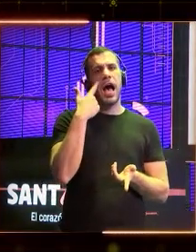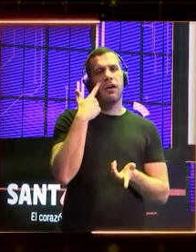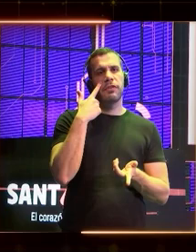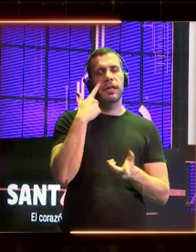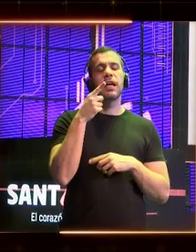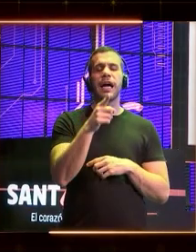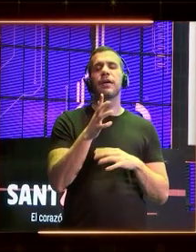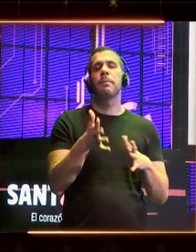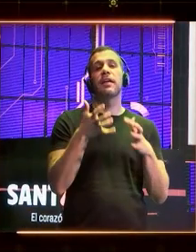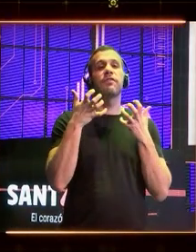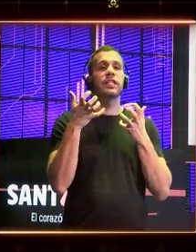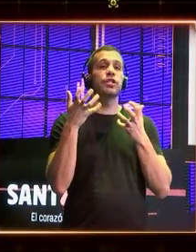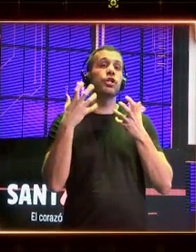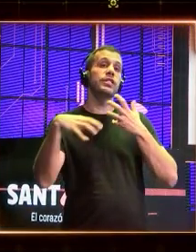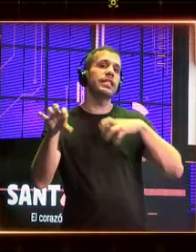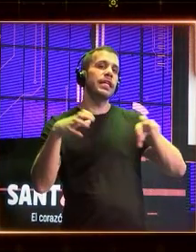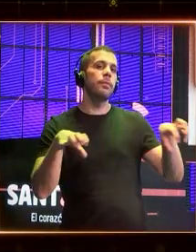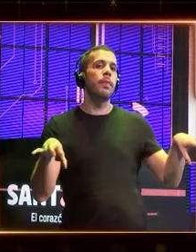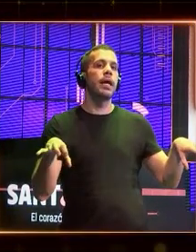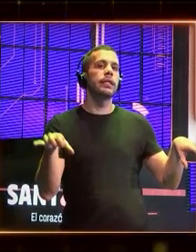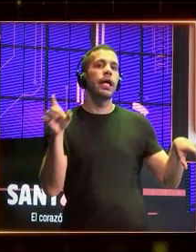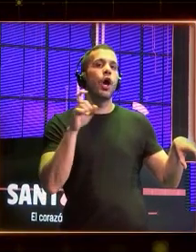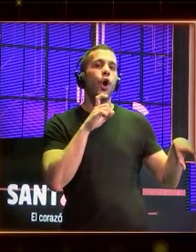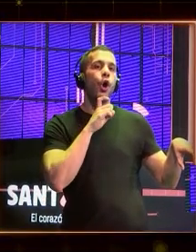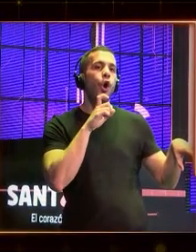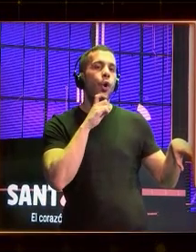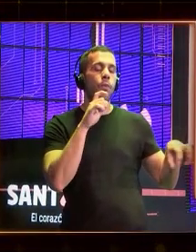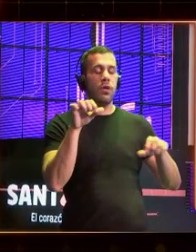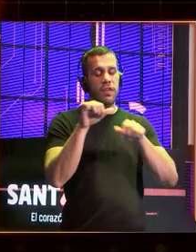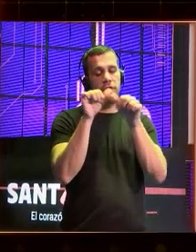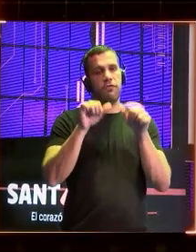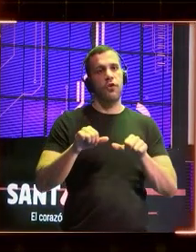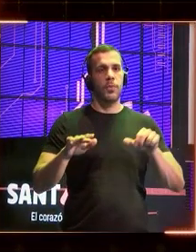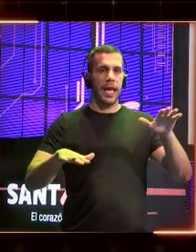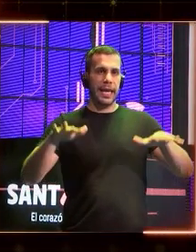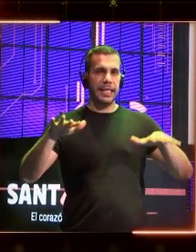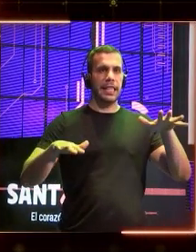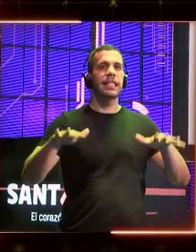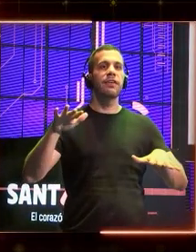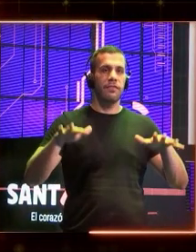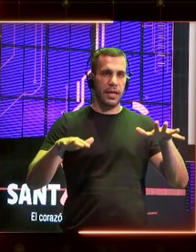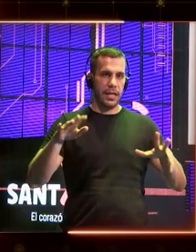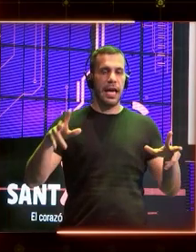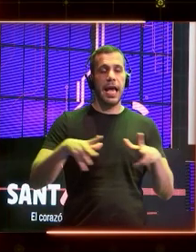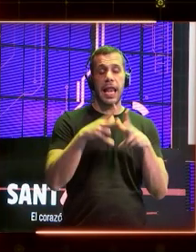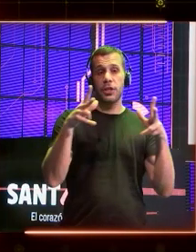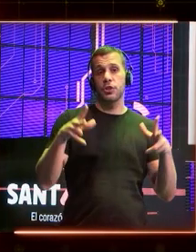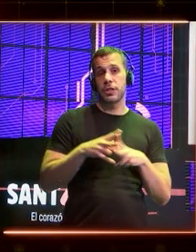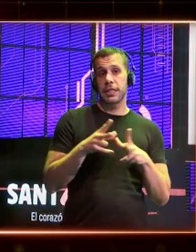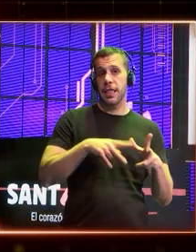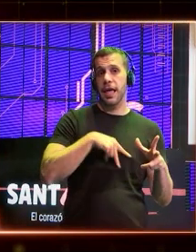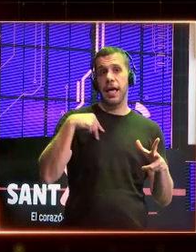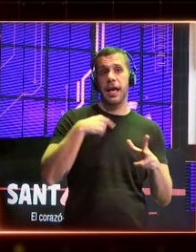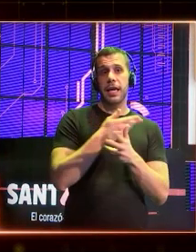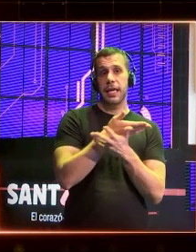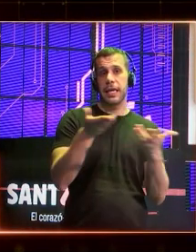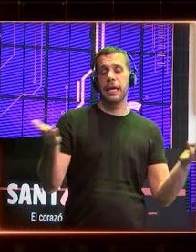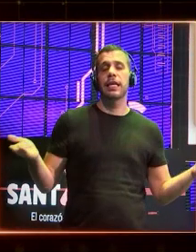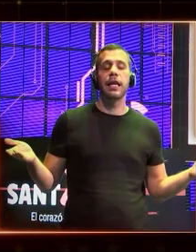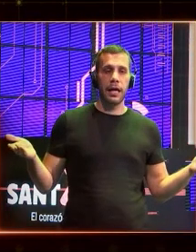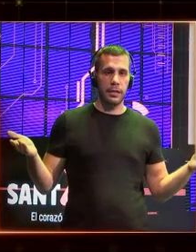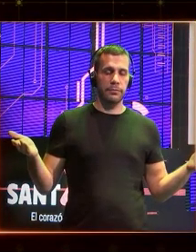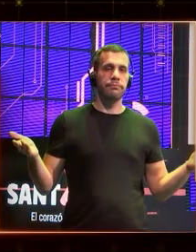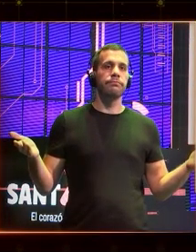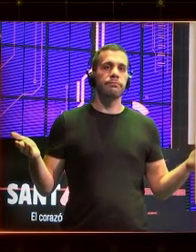beneficios y esos costes de manera equitativa a lo largo de todas las capas de la sociedad y a lo largo de manera distribuida